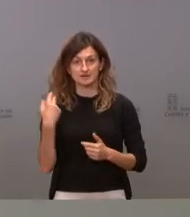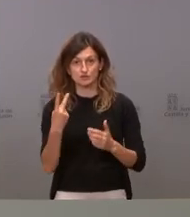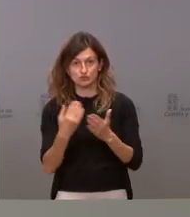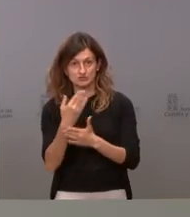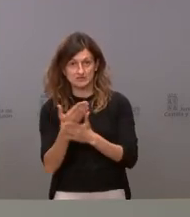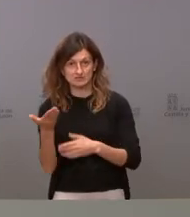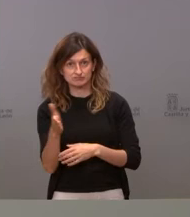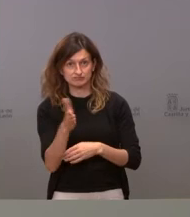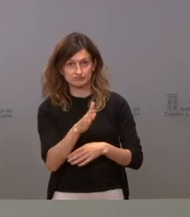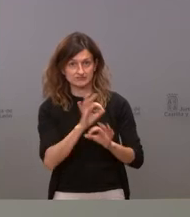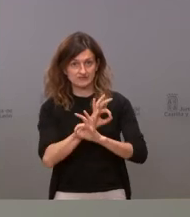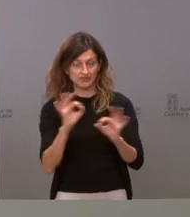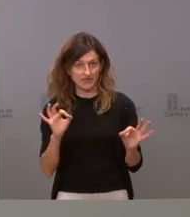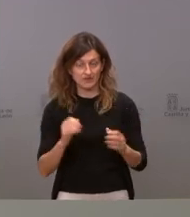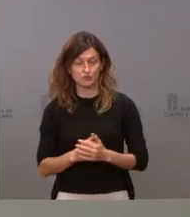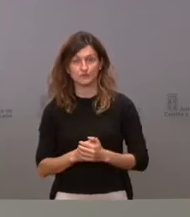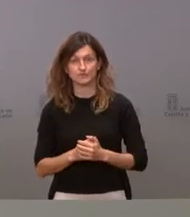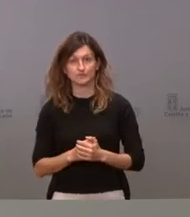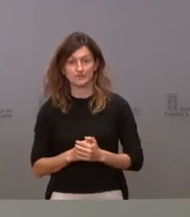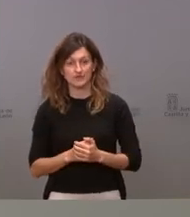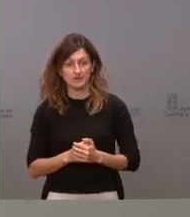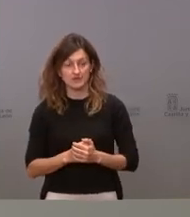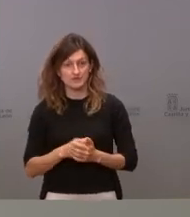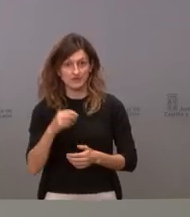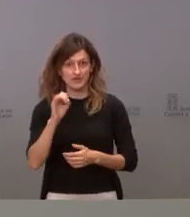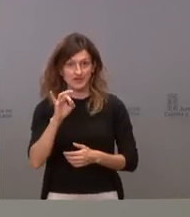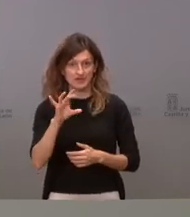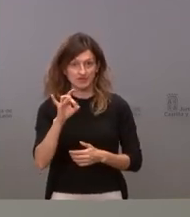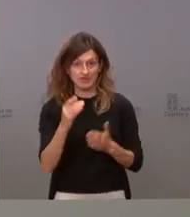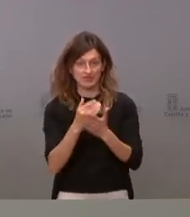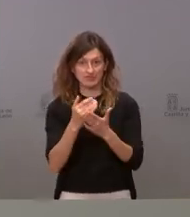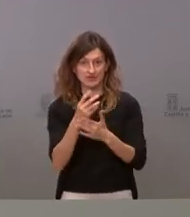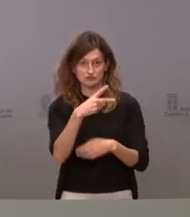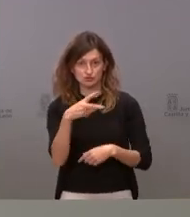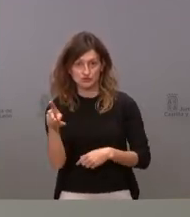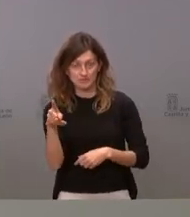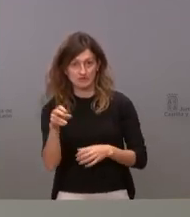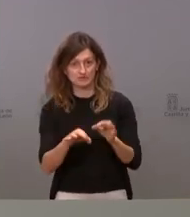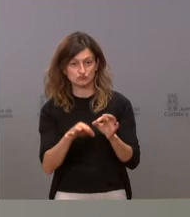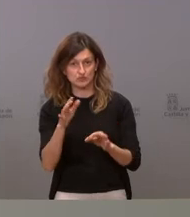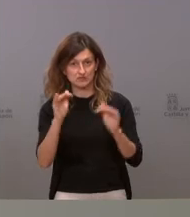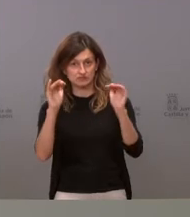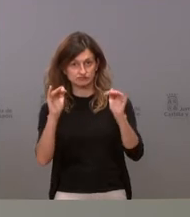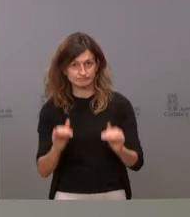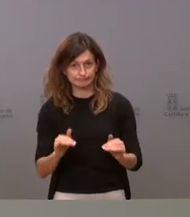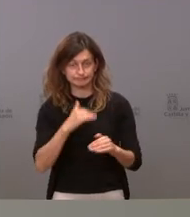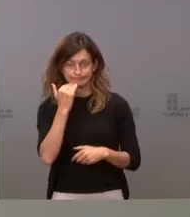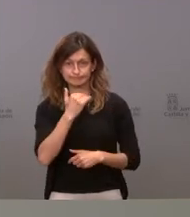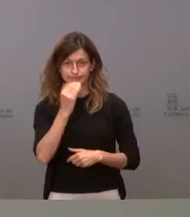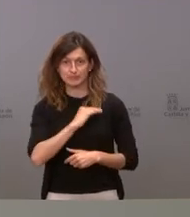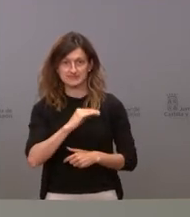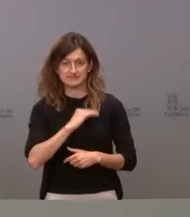nuestros hospitales. Es evidente que en los últimos 15 días, afortunadamente, está descendiendo significativamente